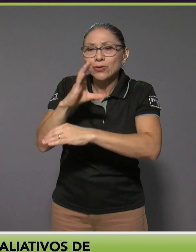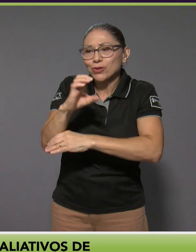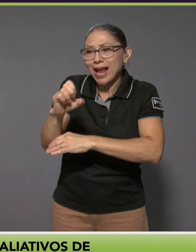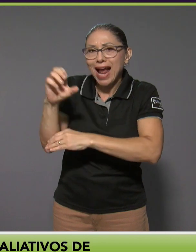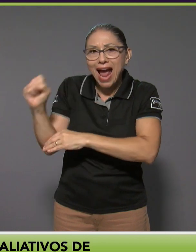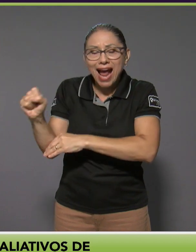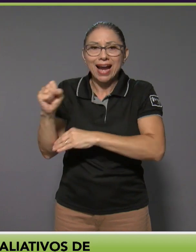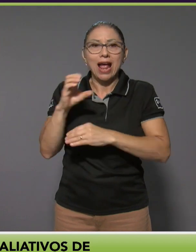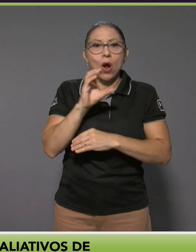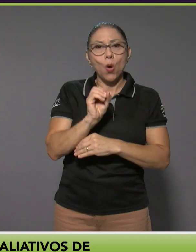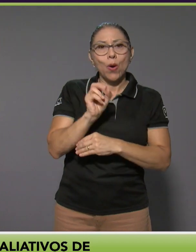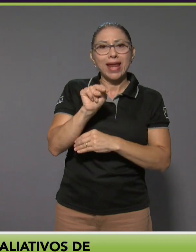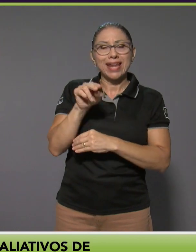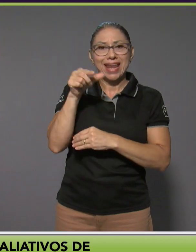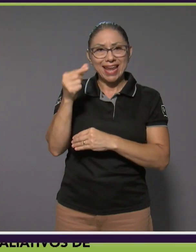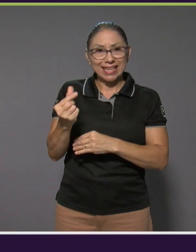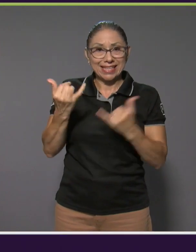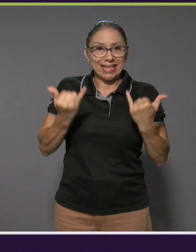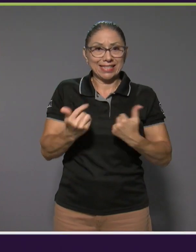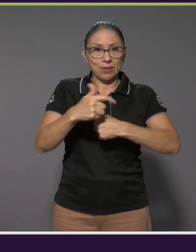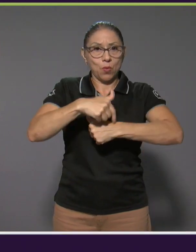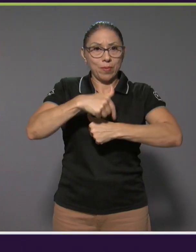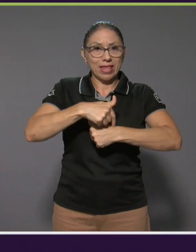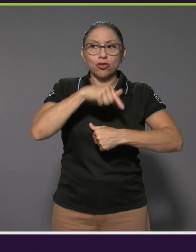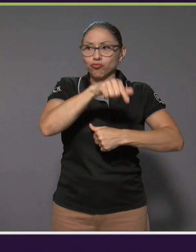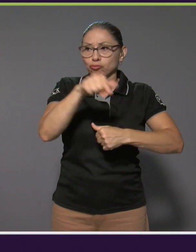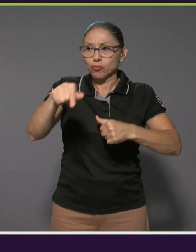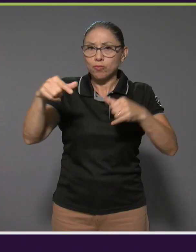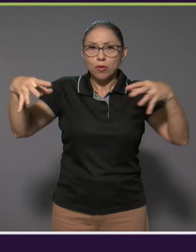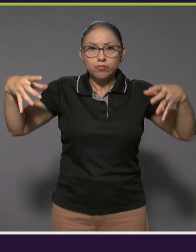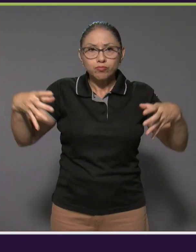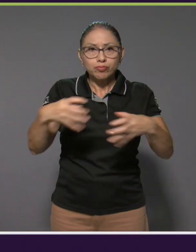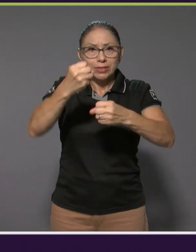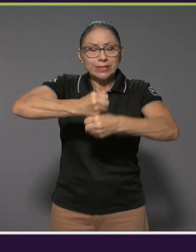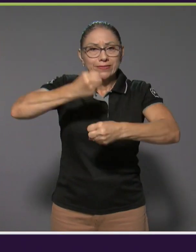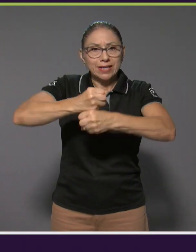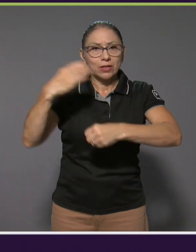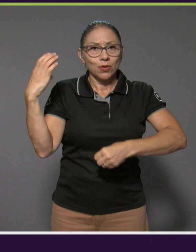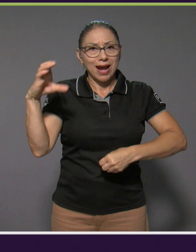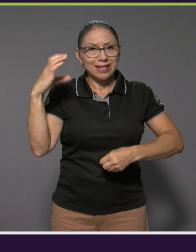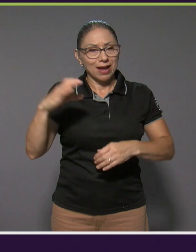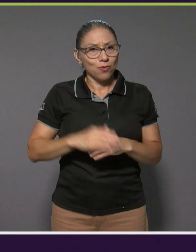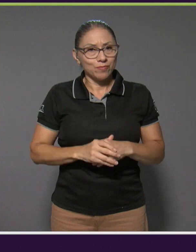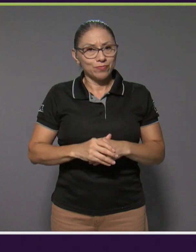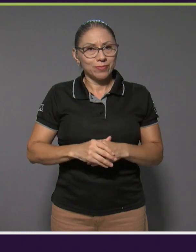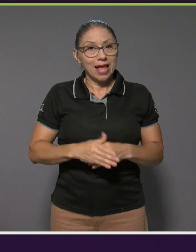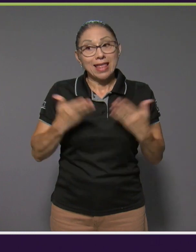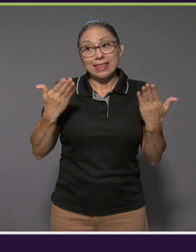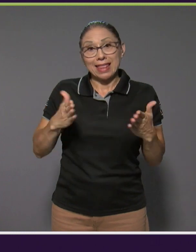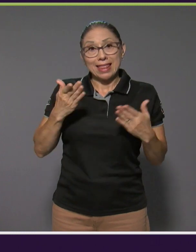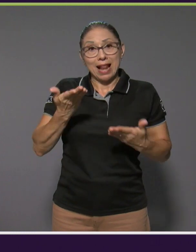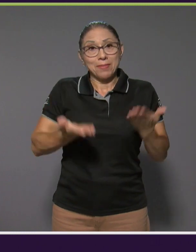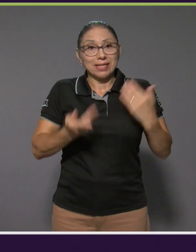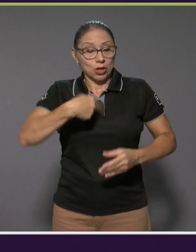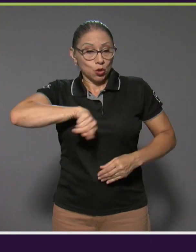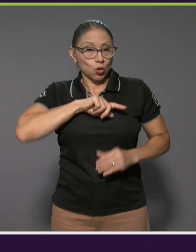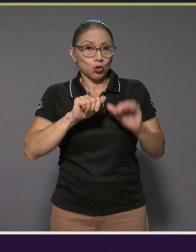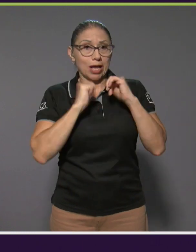las ONGs que en este momento estamos operando en Cartago, tal vez la expertiz que desde Azcajú podemos